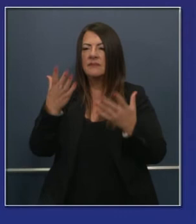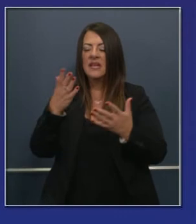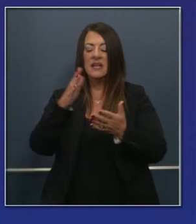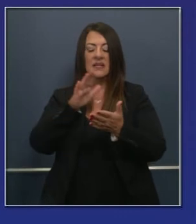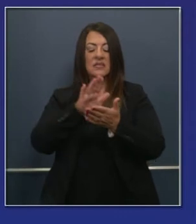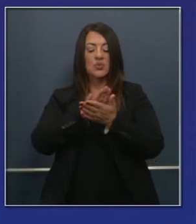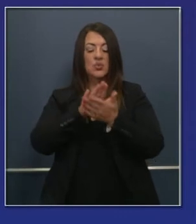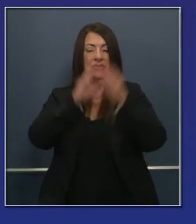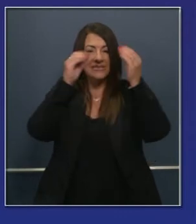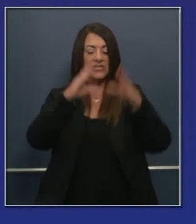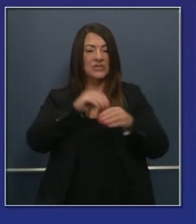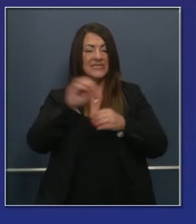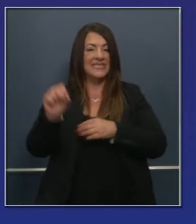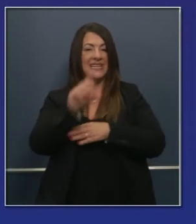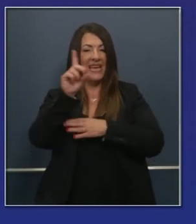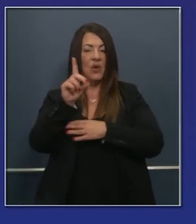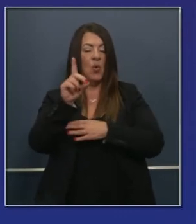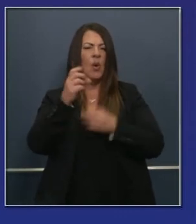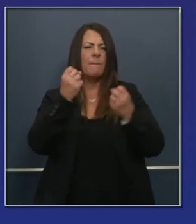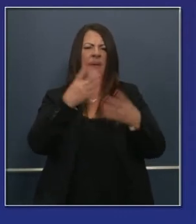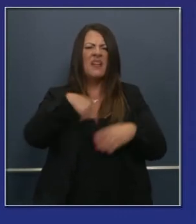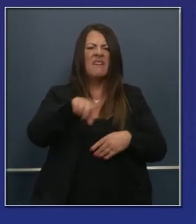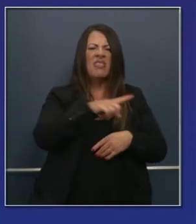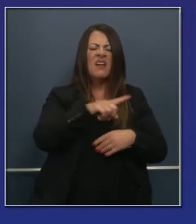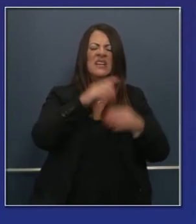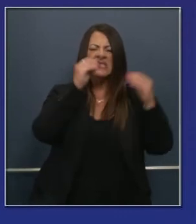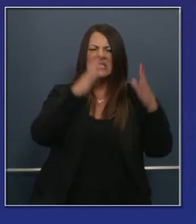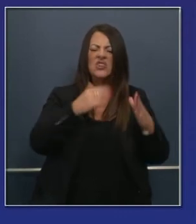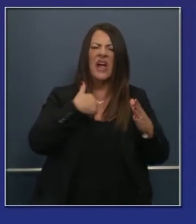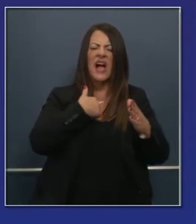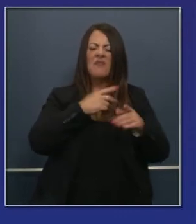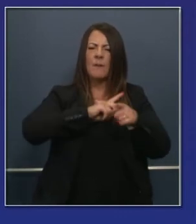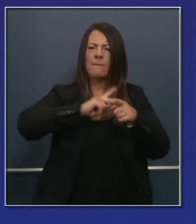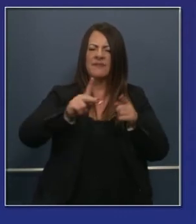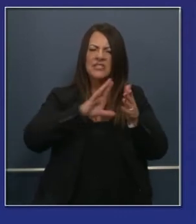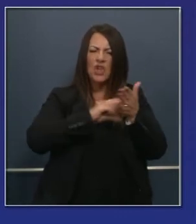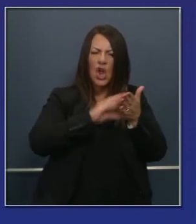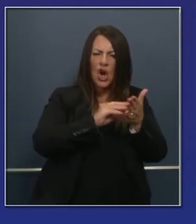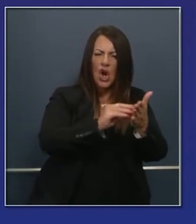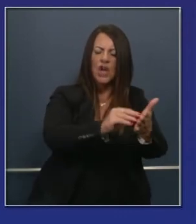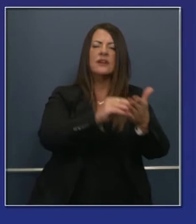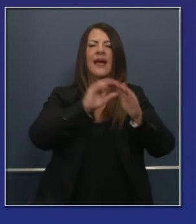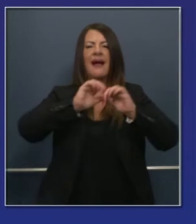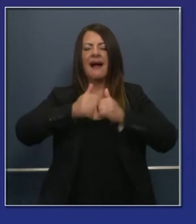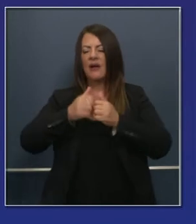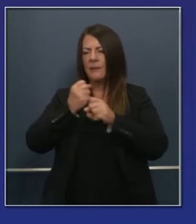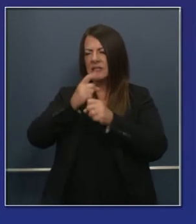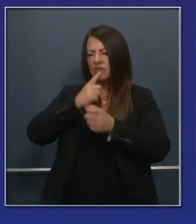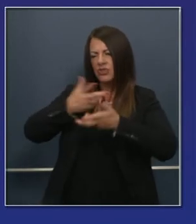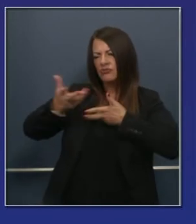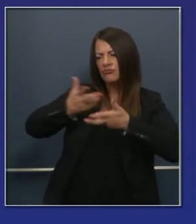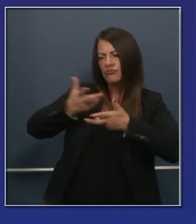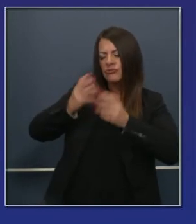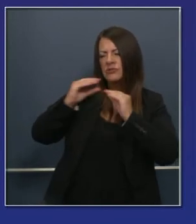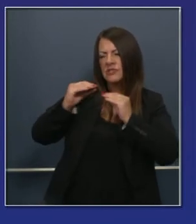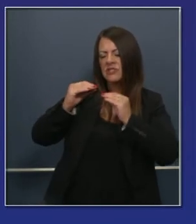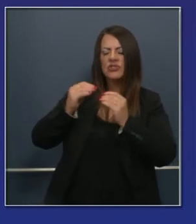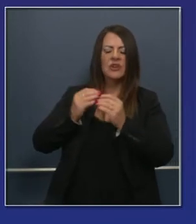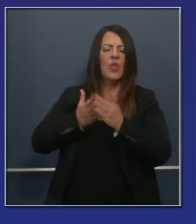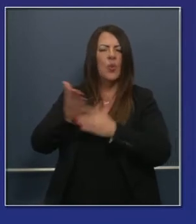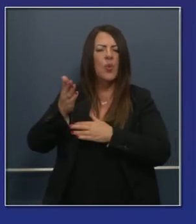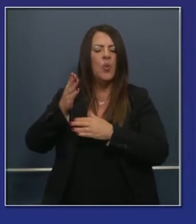maestros, tendrán desarrollo profesional al principio, para el 31 de agosto. Todos aprenderán cómo